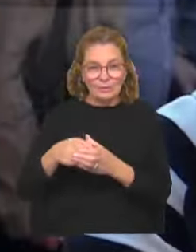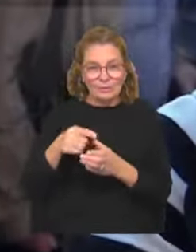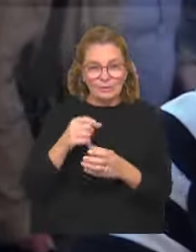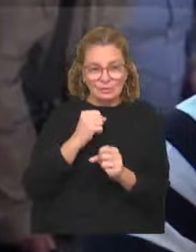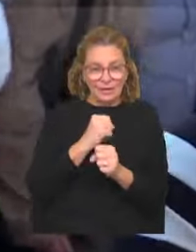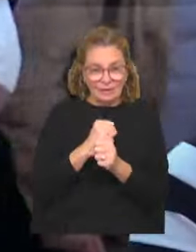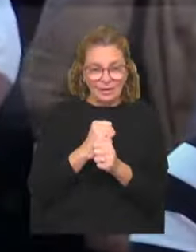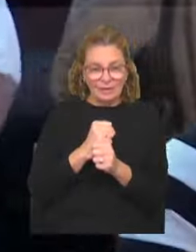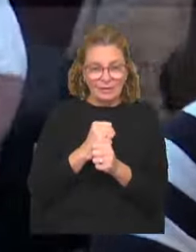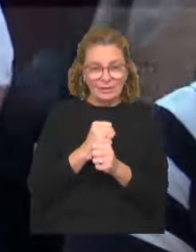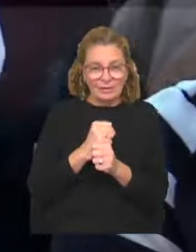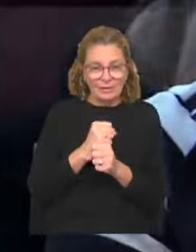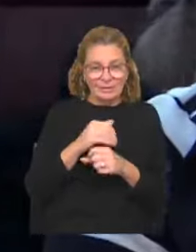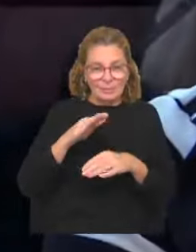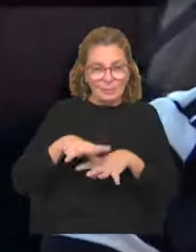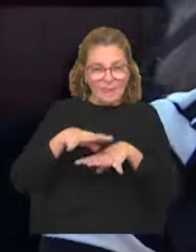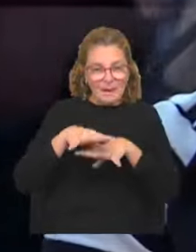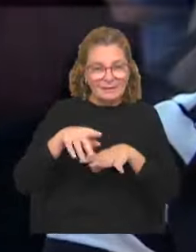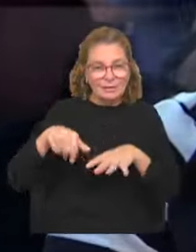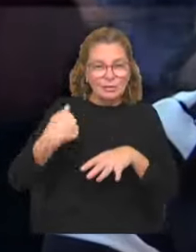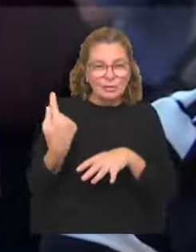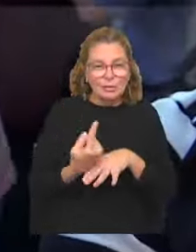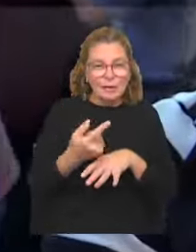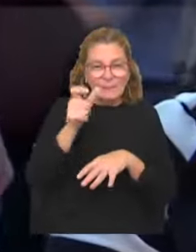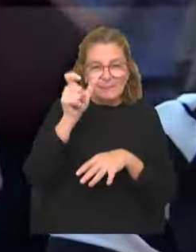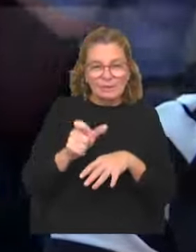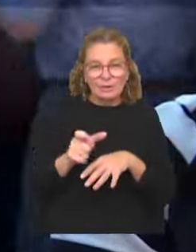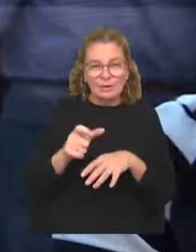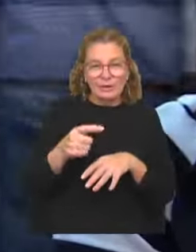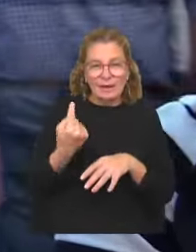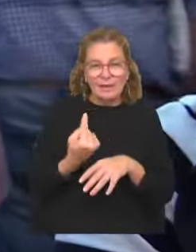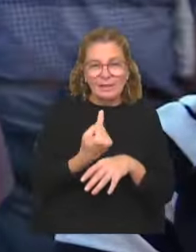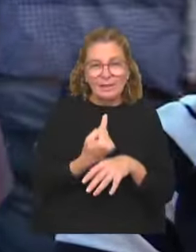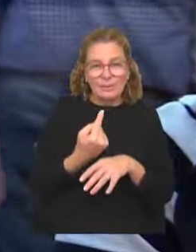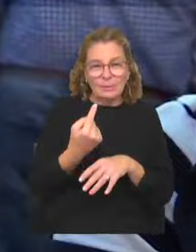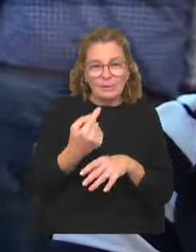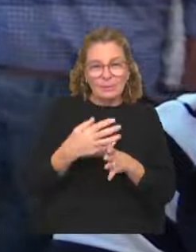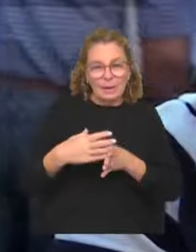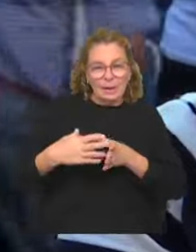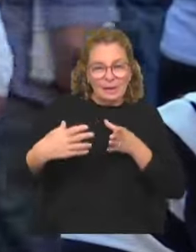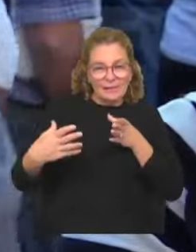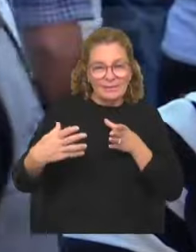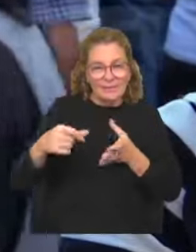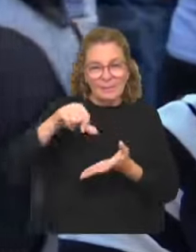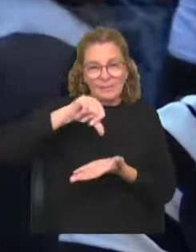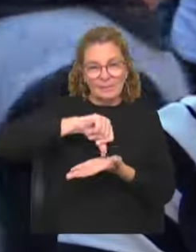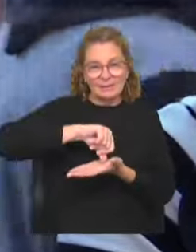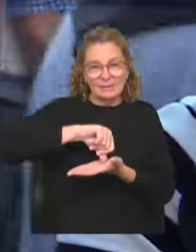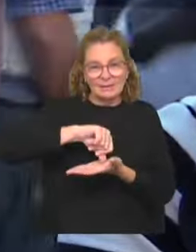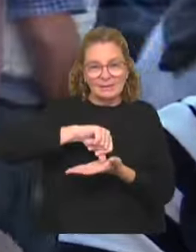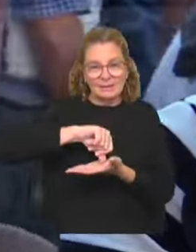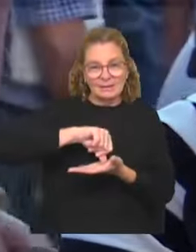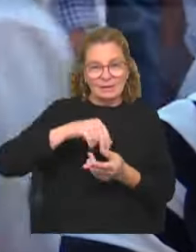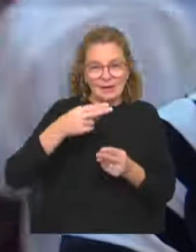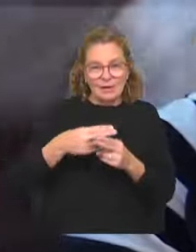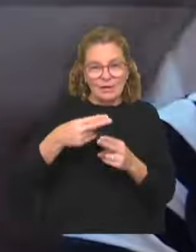trabajos, nutren las marchas, todas las personas, los ciudadanos, porque crece en el país y crece en